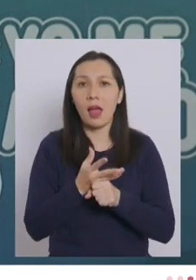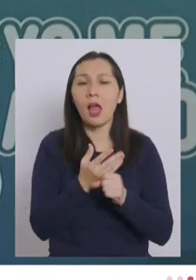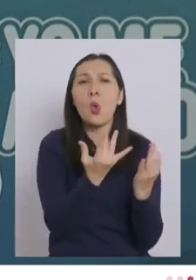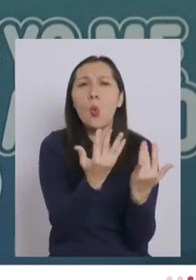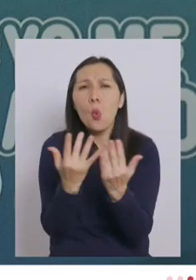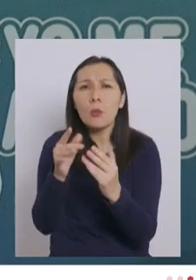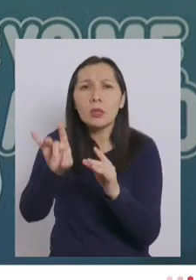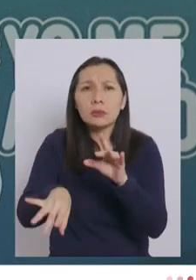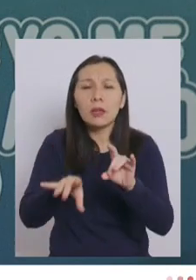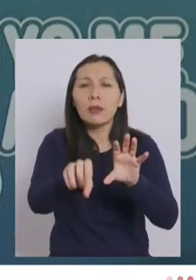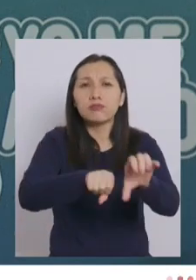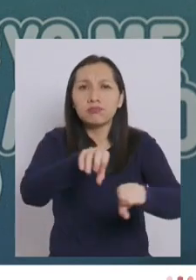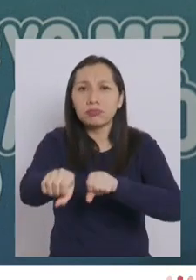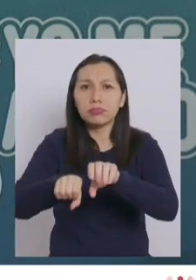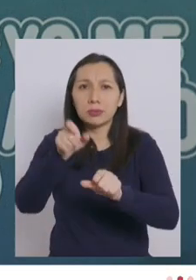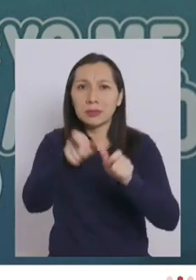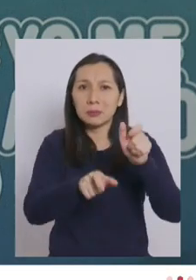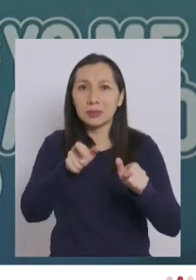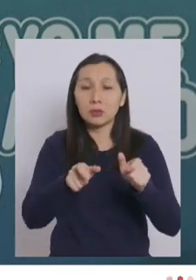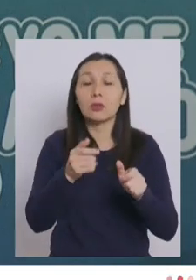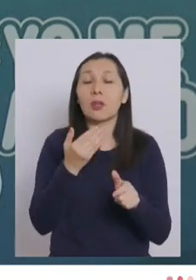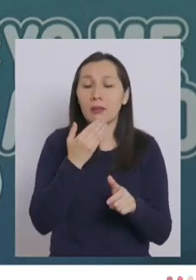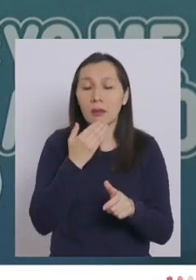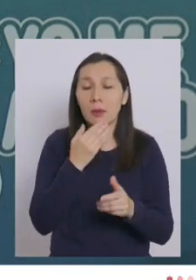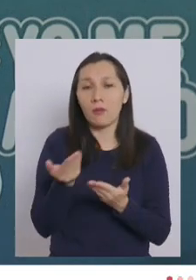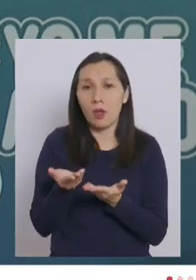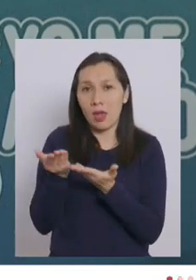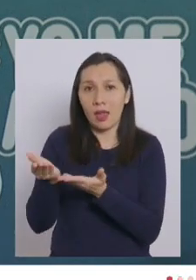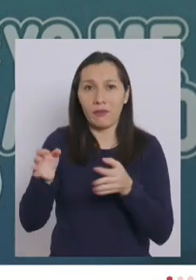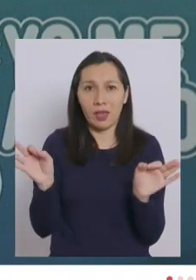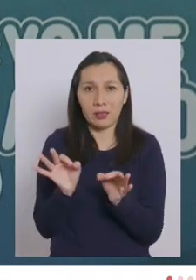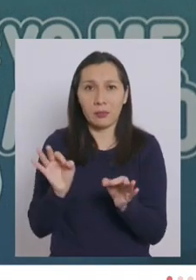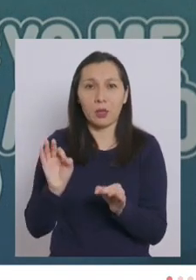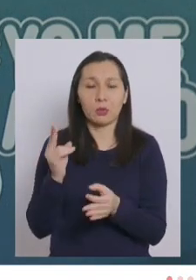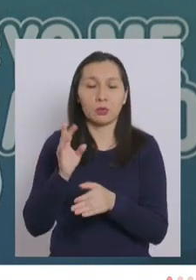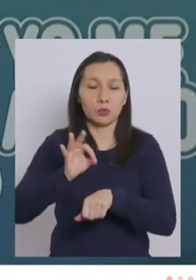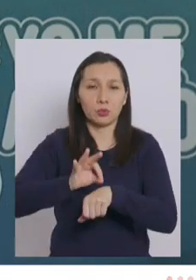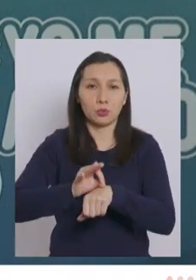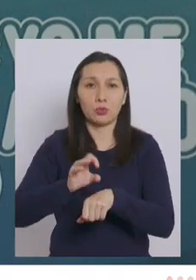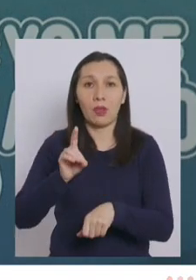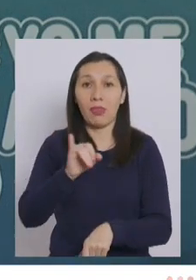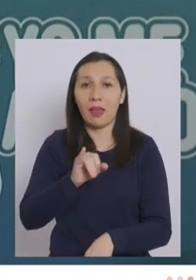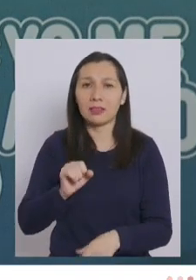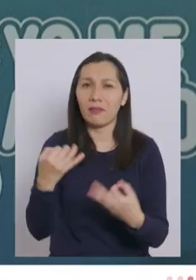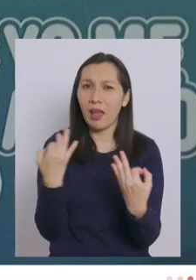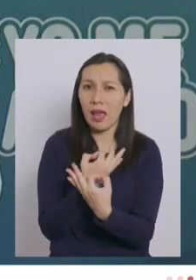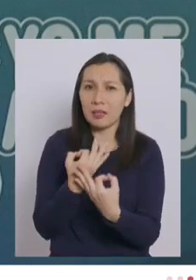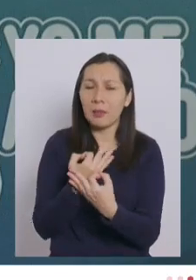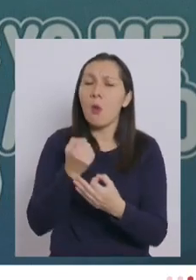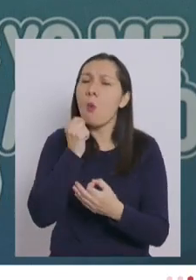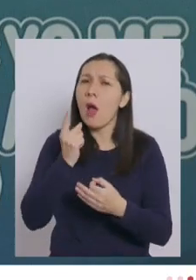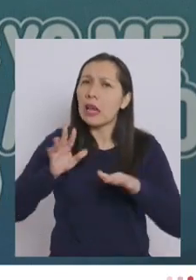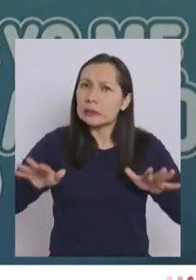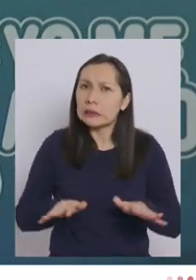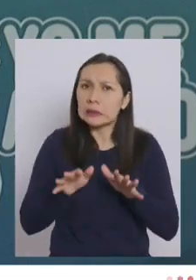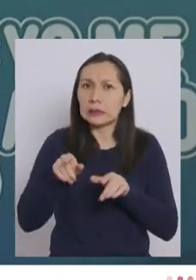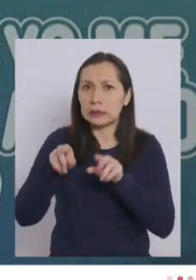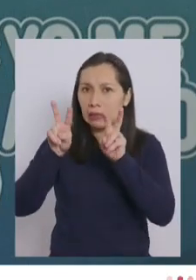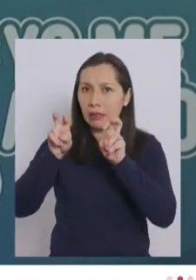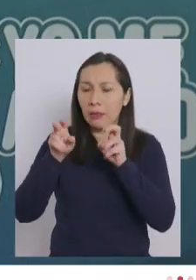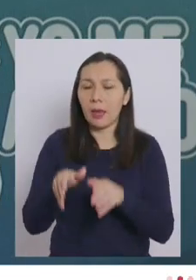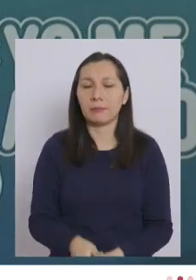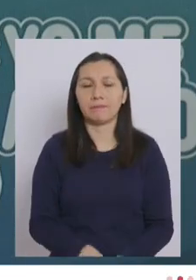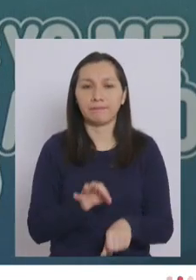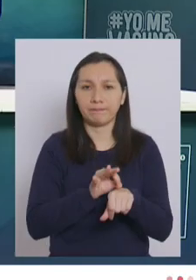trazabilidad, de mejorar la trazabilidad. Y quiero darle la palabra a la doctora Daza para que nos explique los esfuerzos que estamos haciendo en ese campo.